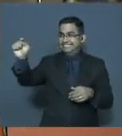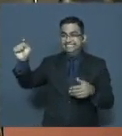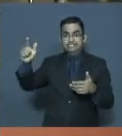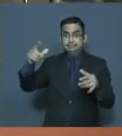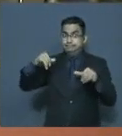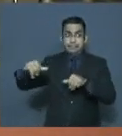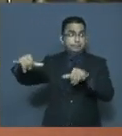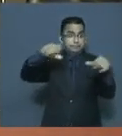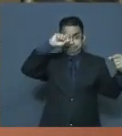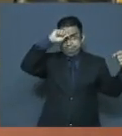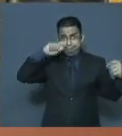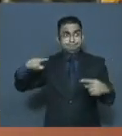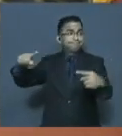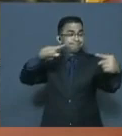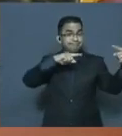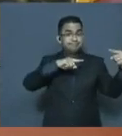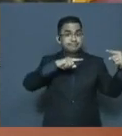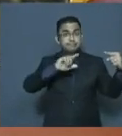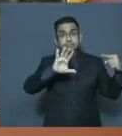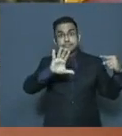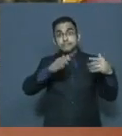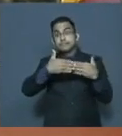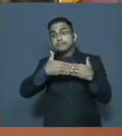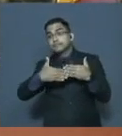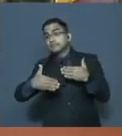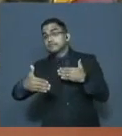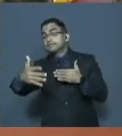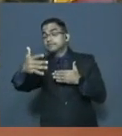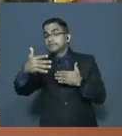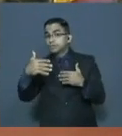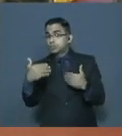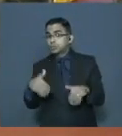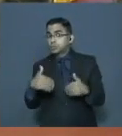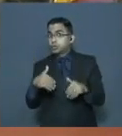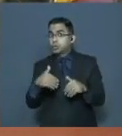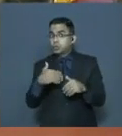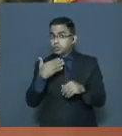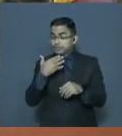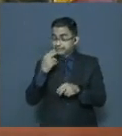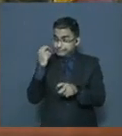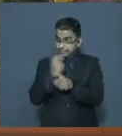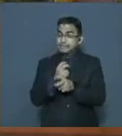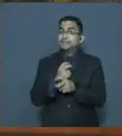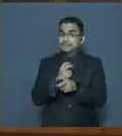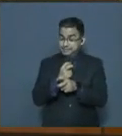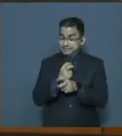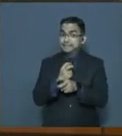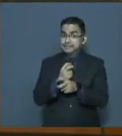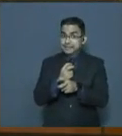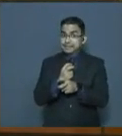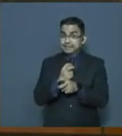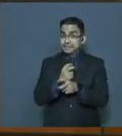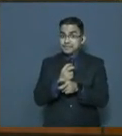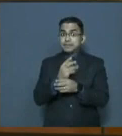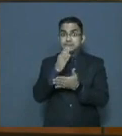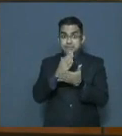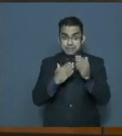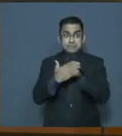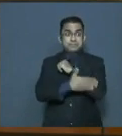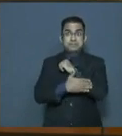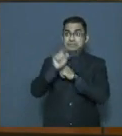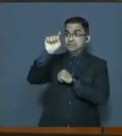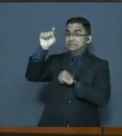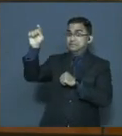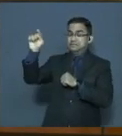Lo que tenemos por delante es brutalmente difícil. Hay países que han tenido que